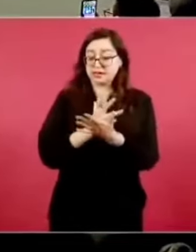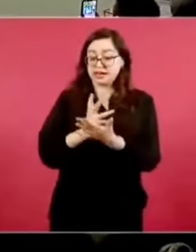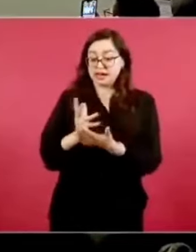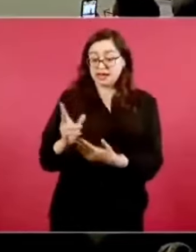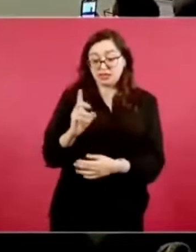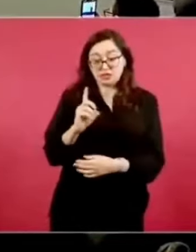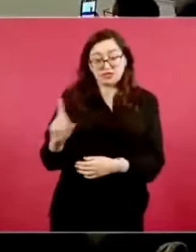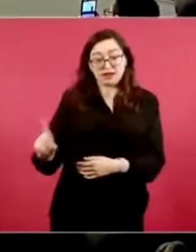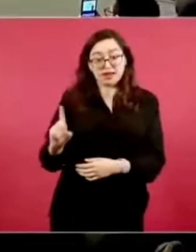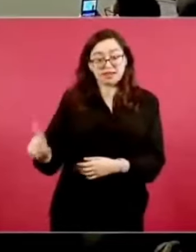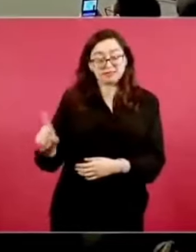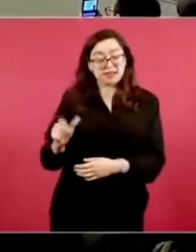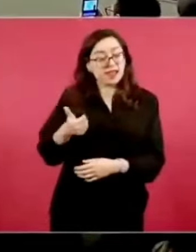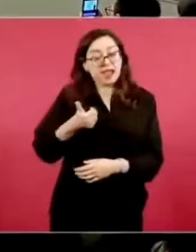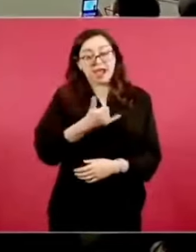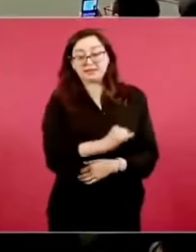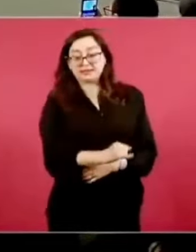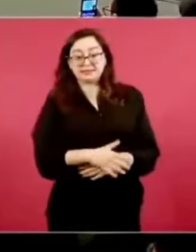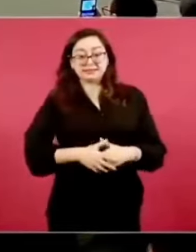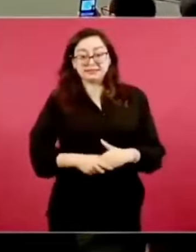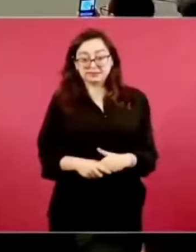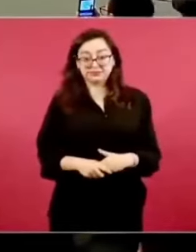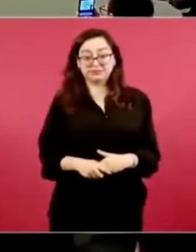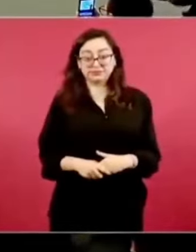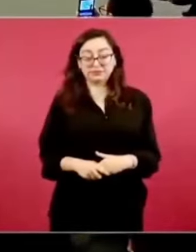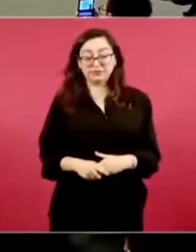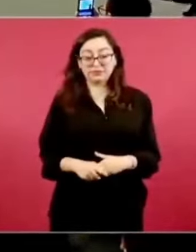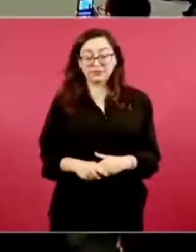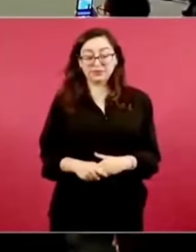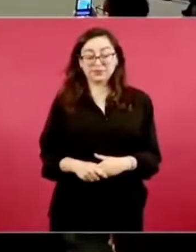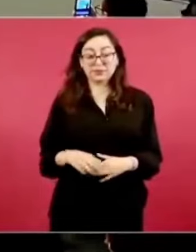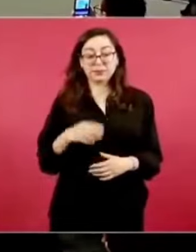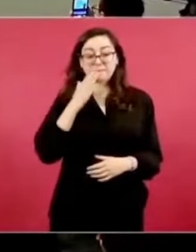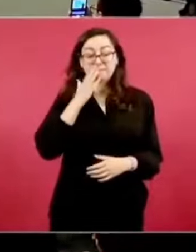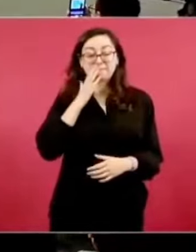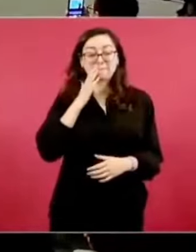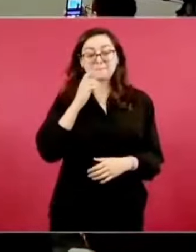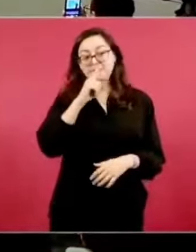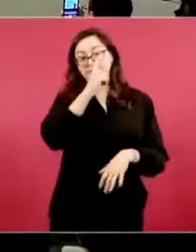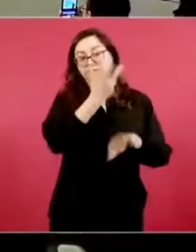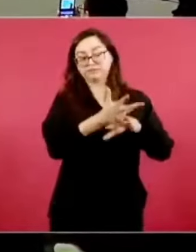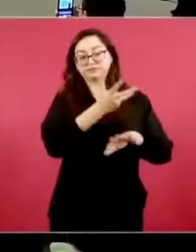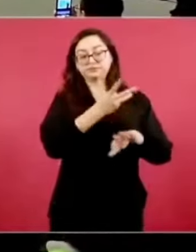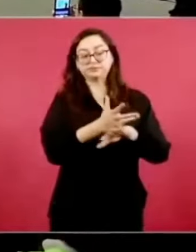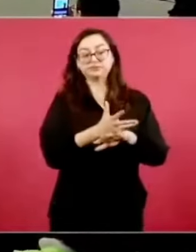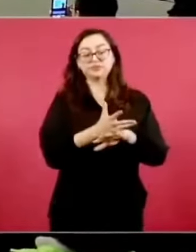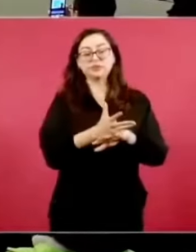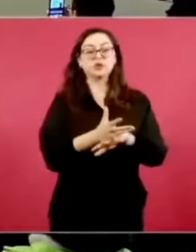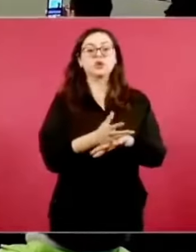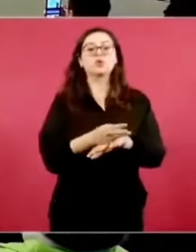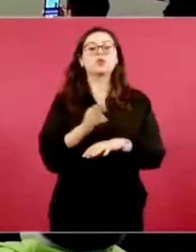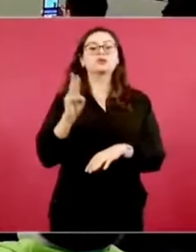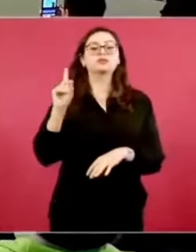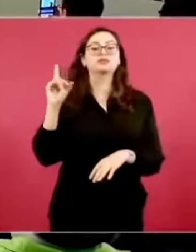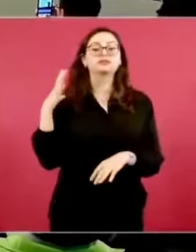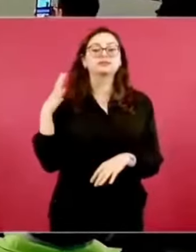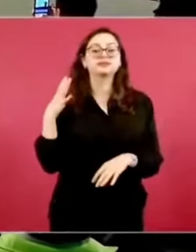cuando van a Washington o a Nueva York,